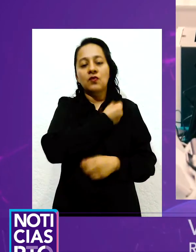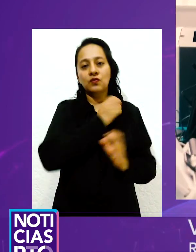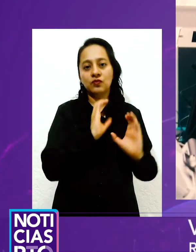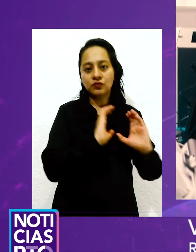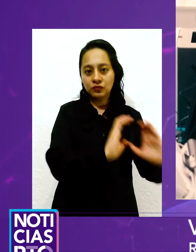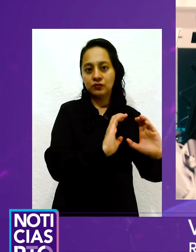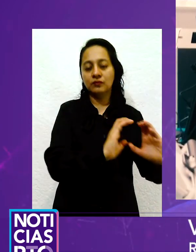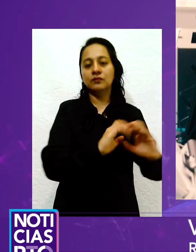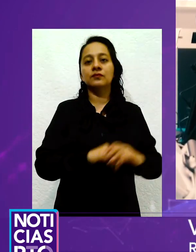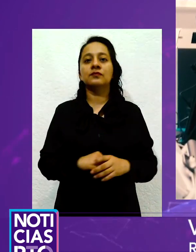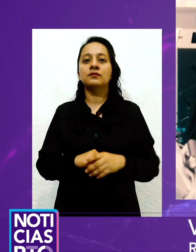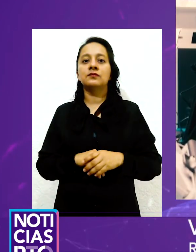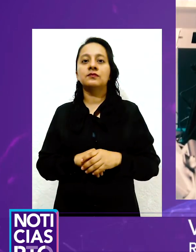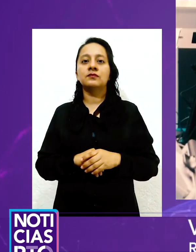Viviana Ávila.